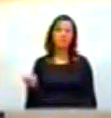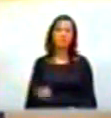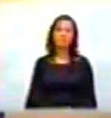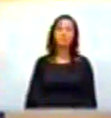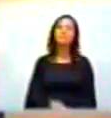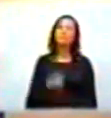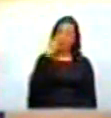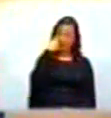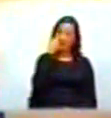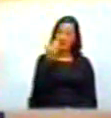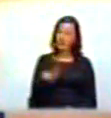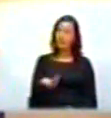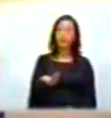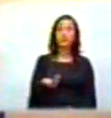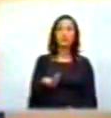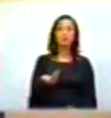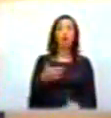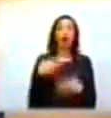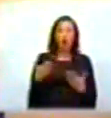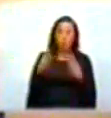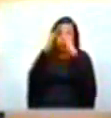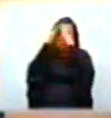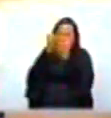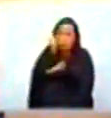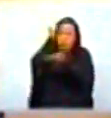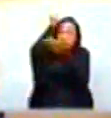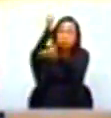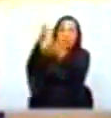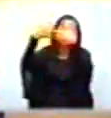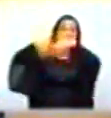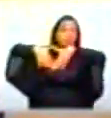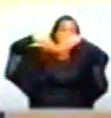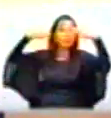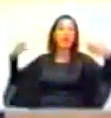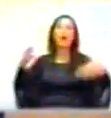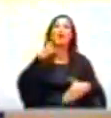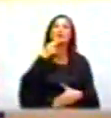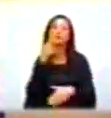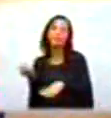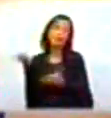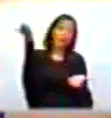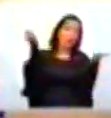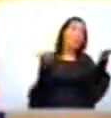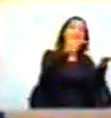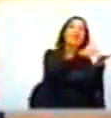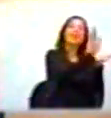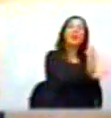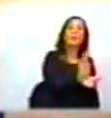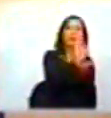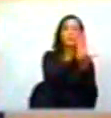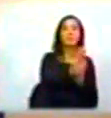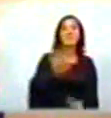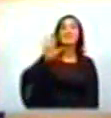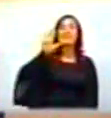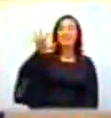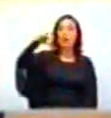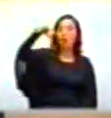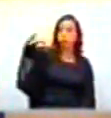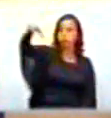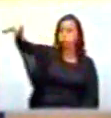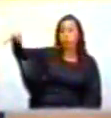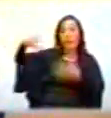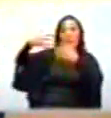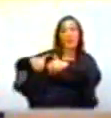Veamos concentraciones ingenios azucareros versus departamentos. Cinco ingenios azucareros